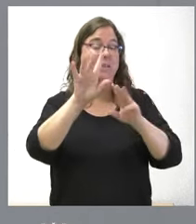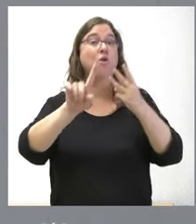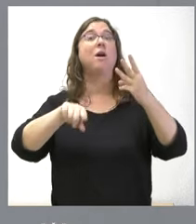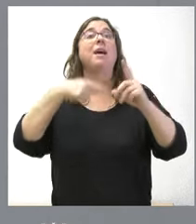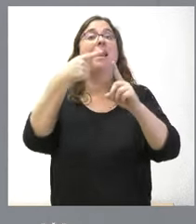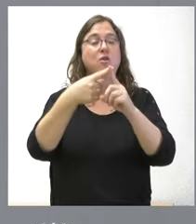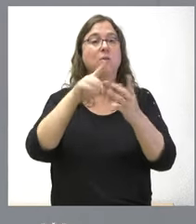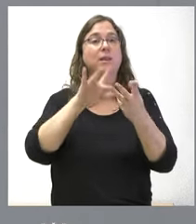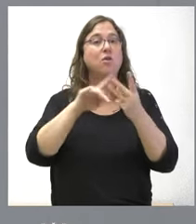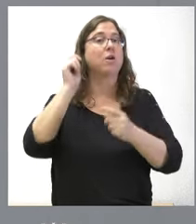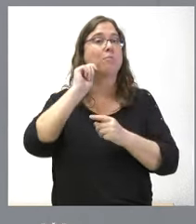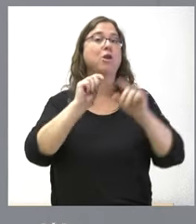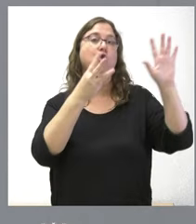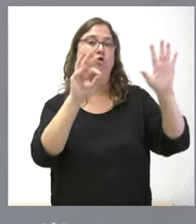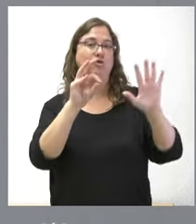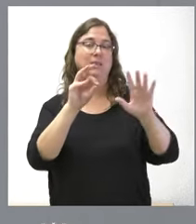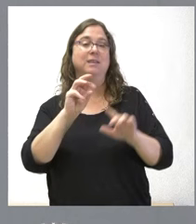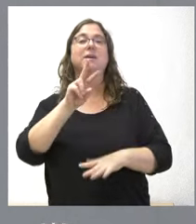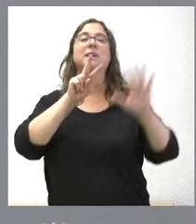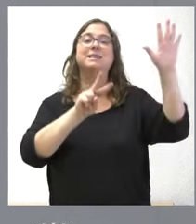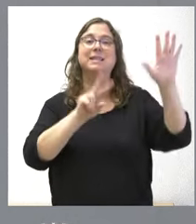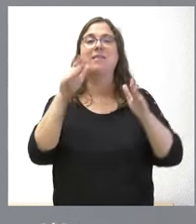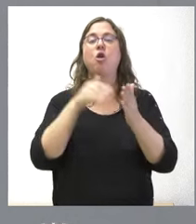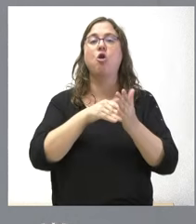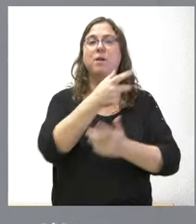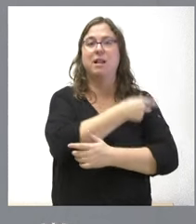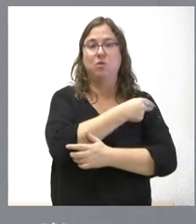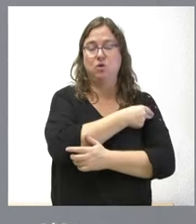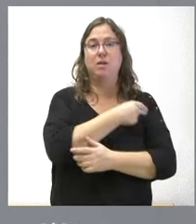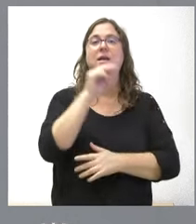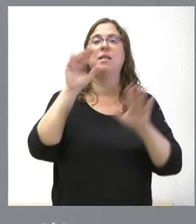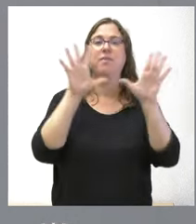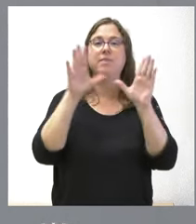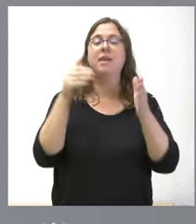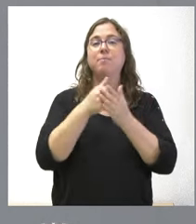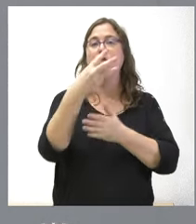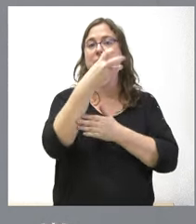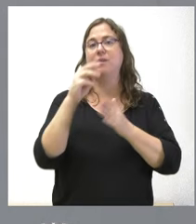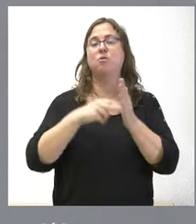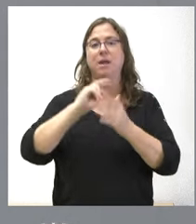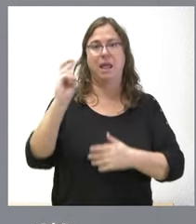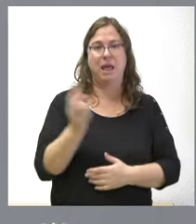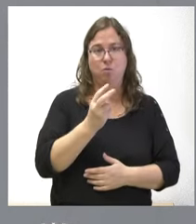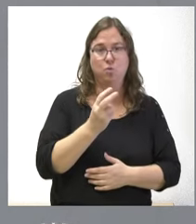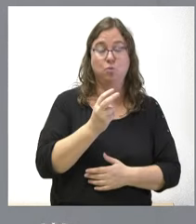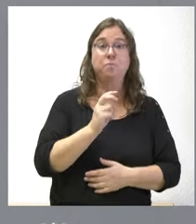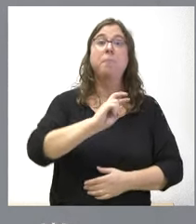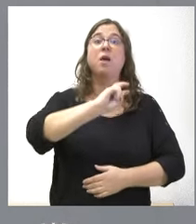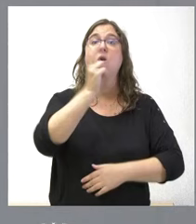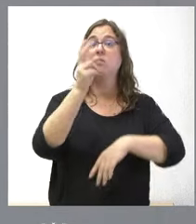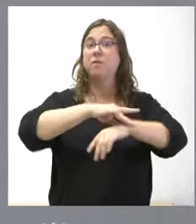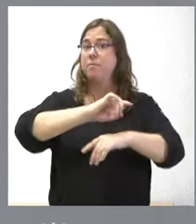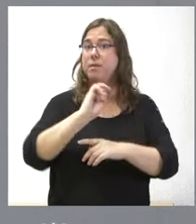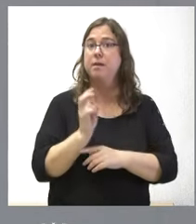80 años. 75.000 dosis son 10.300.000 euros. Al igual que otras patologías,